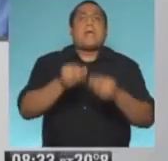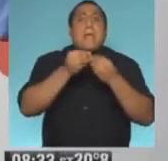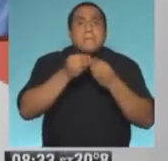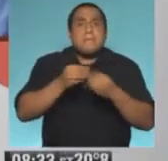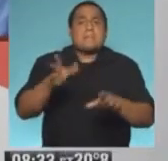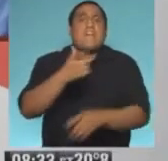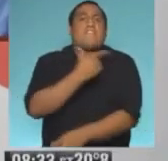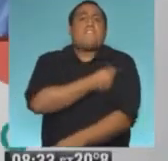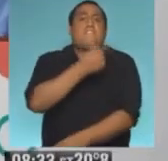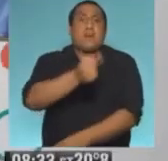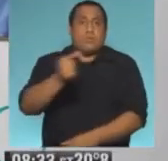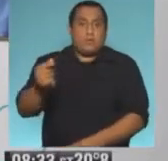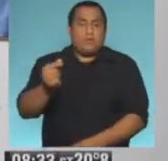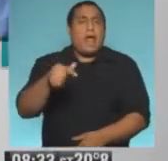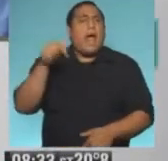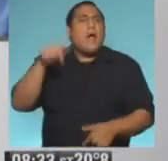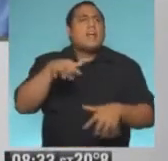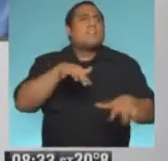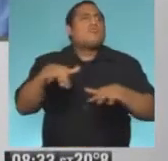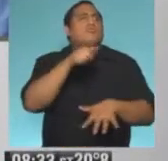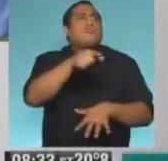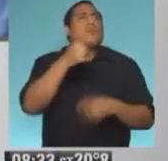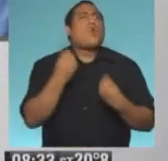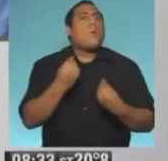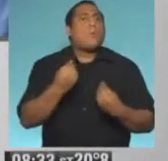vacunación. ¿Cómo es el panorama en este momento?